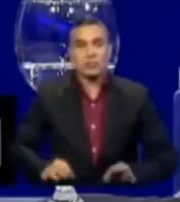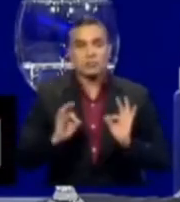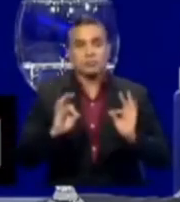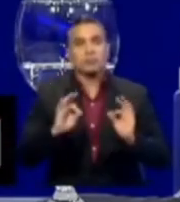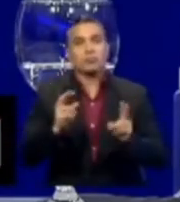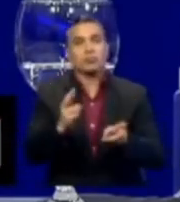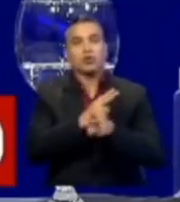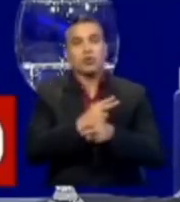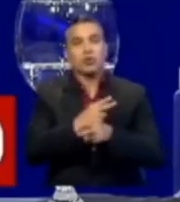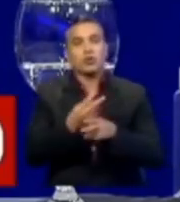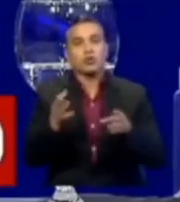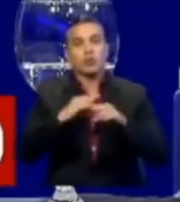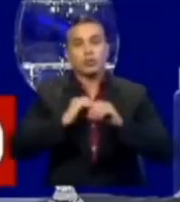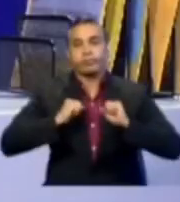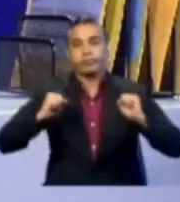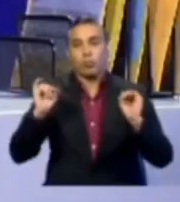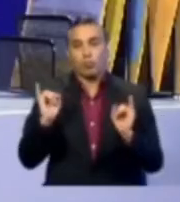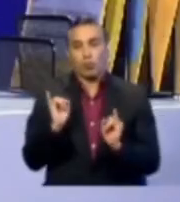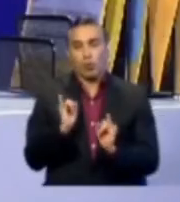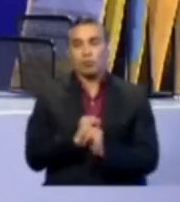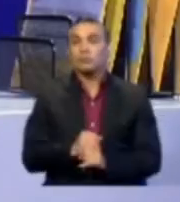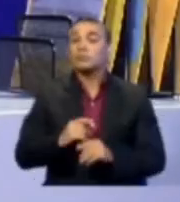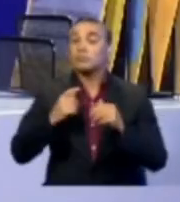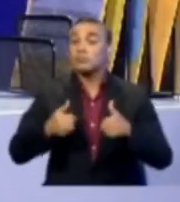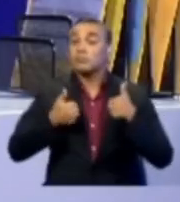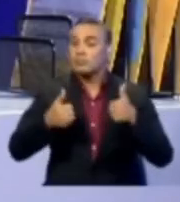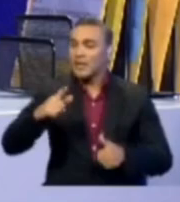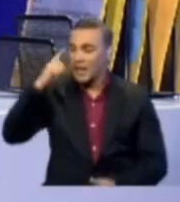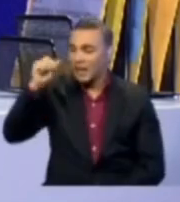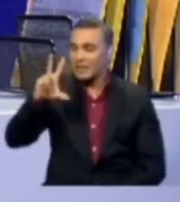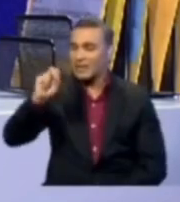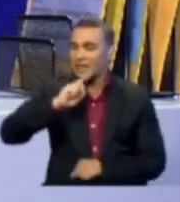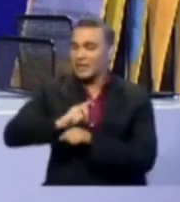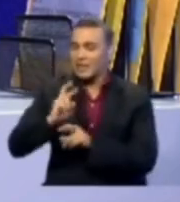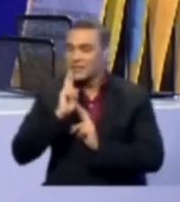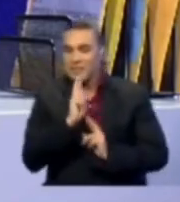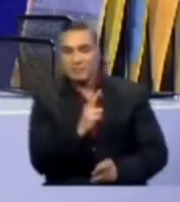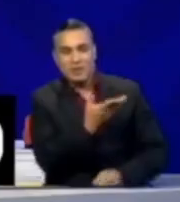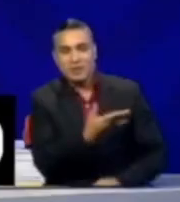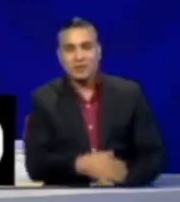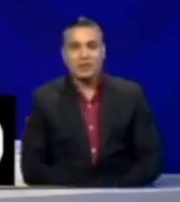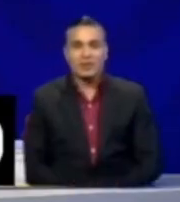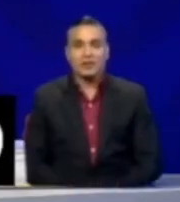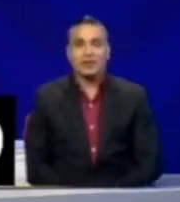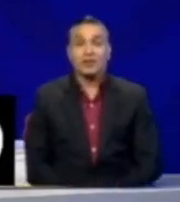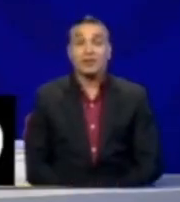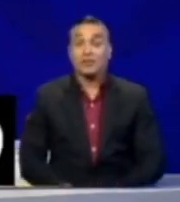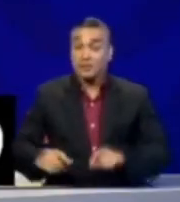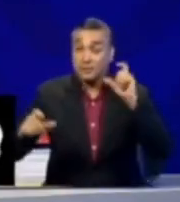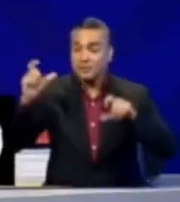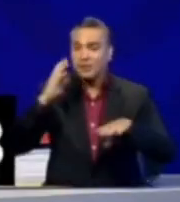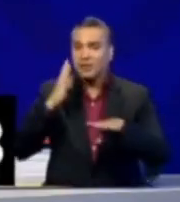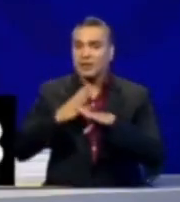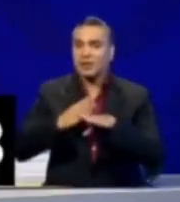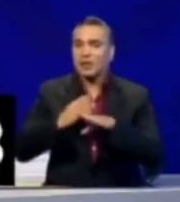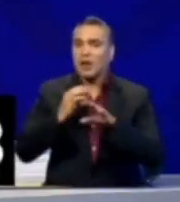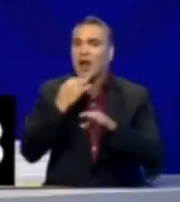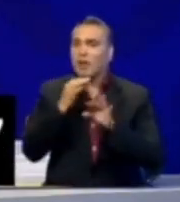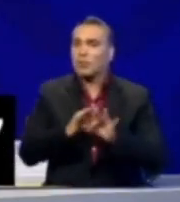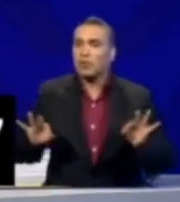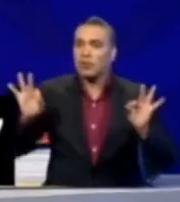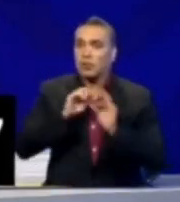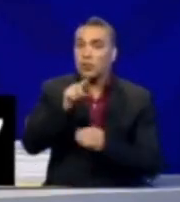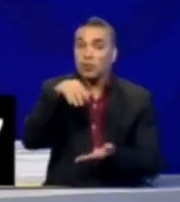y prevención de la obesidad. Candidato Lazo tiene 30 segundos para su contraréplica. Andrés, hablemos de privilegios.